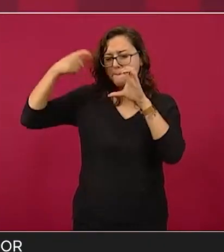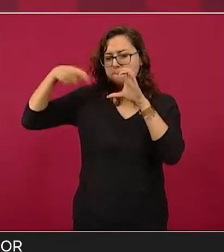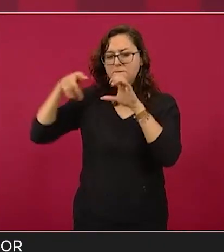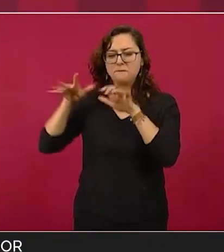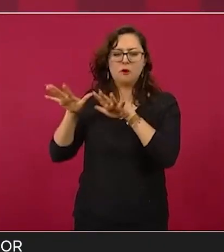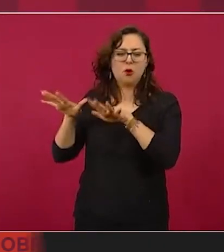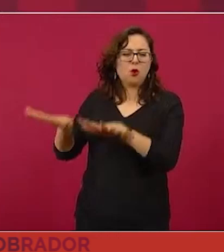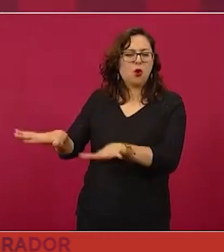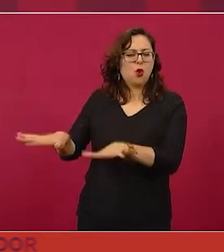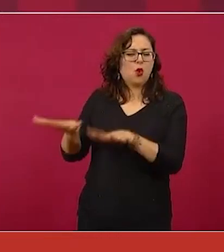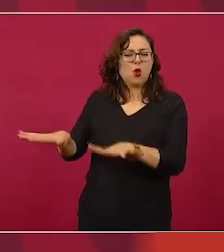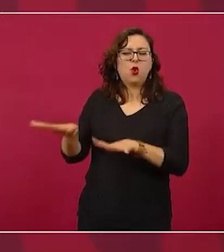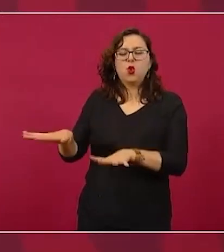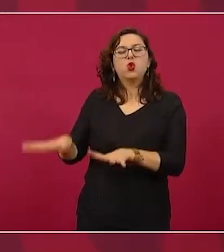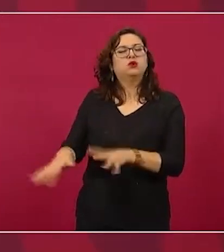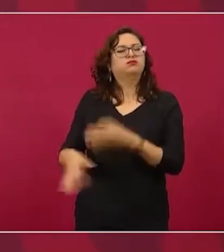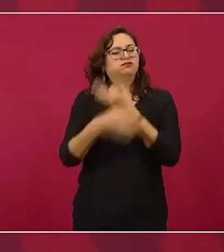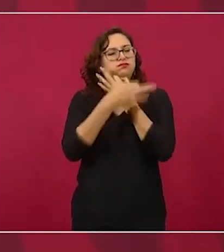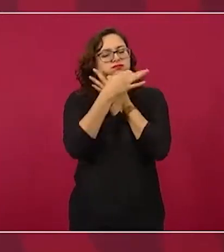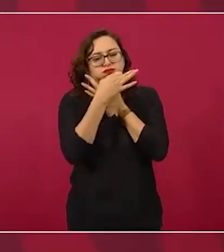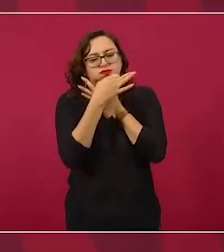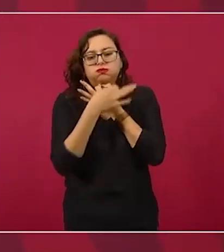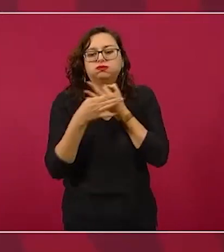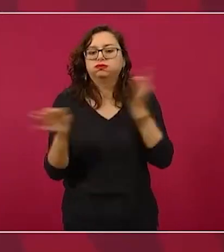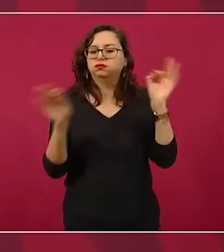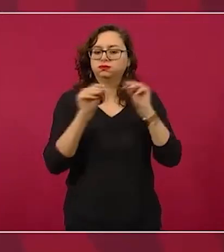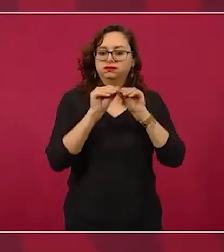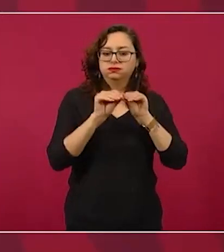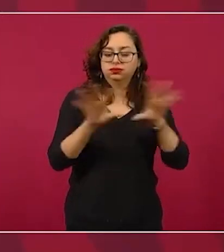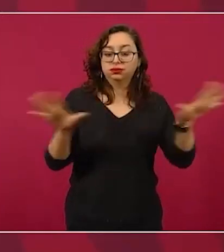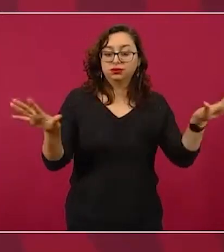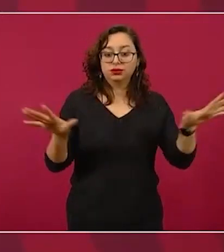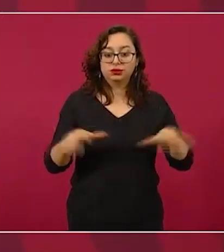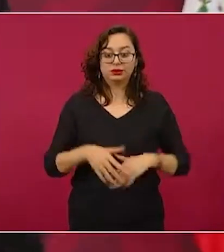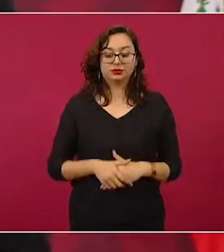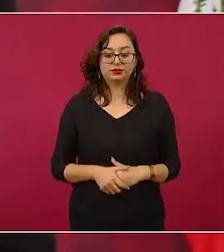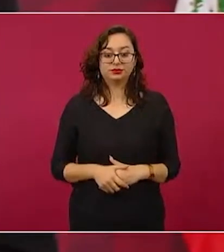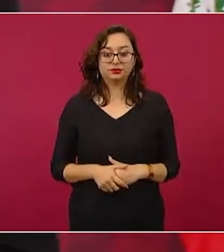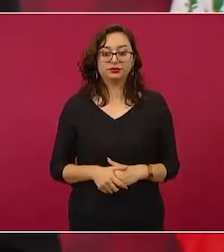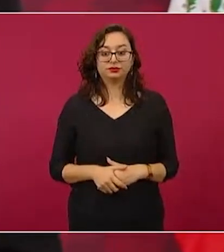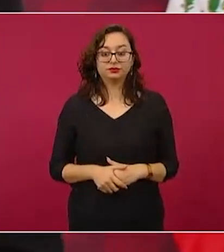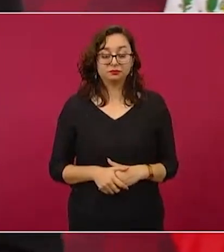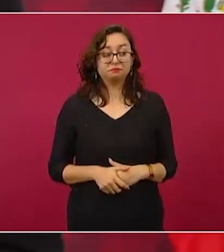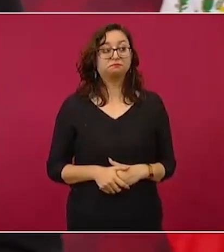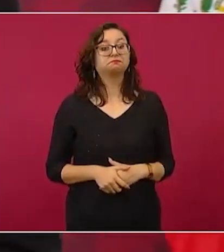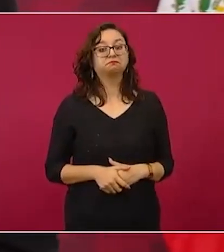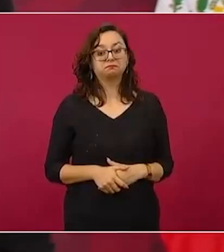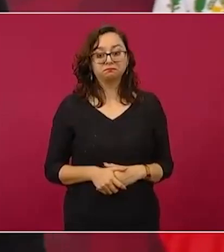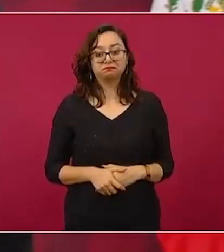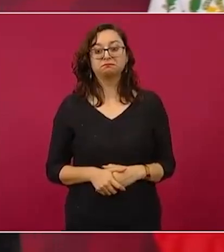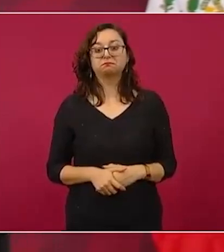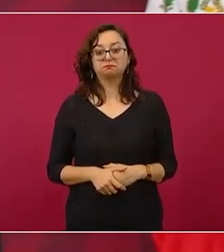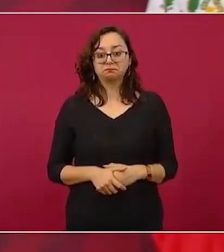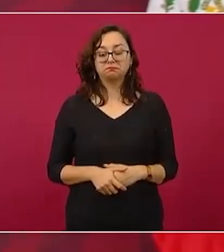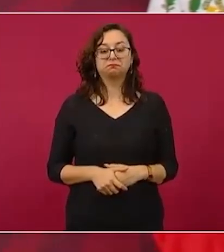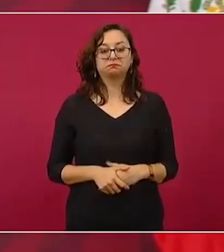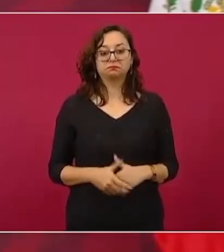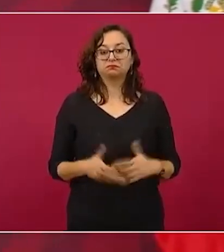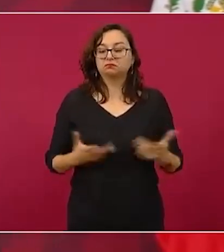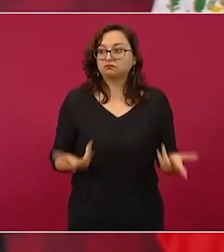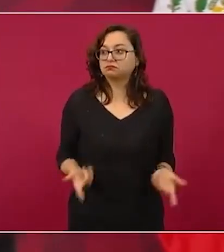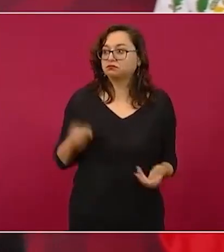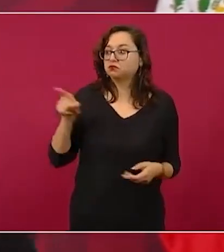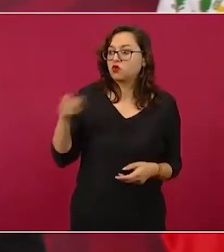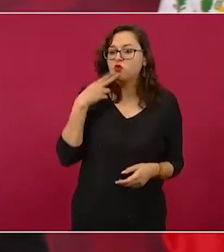Ejecutivo Federal aseguró que no se está considerando que el ex titular de la Unidad de Inteligencia Financiera haya cometido actos de corrupción y reiteró su